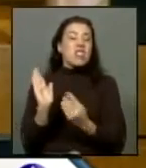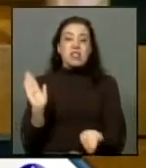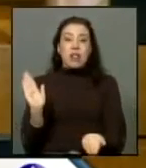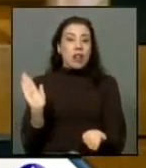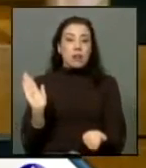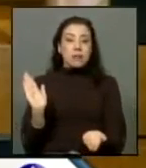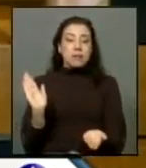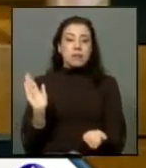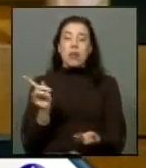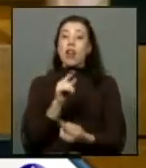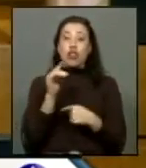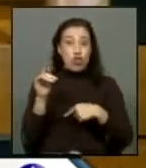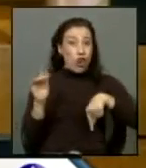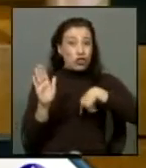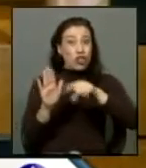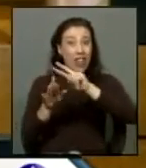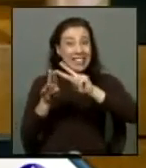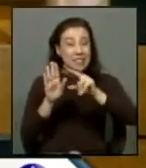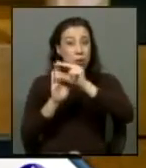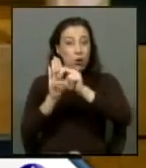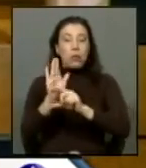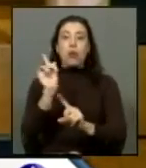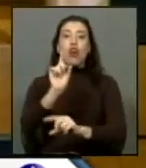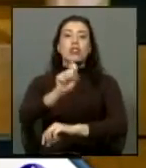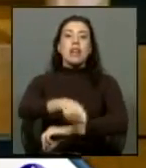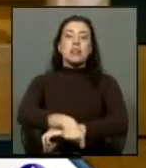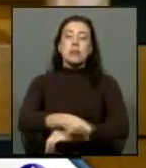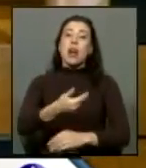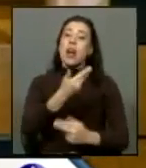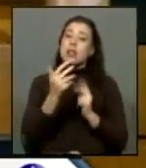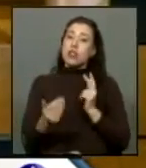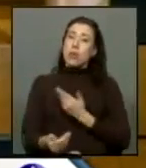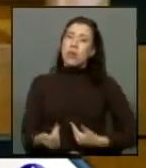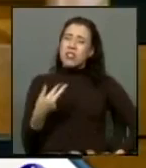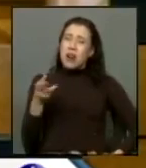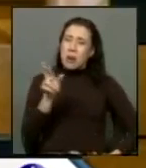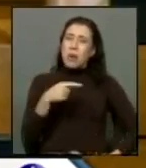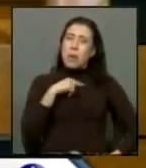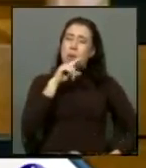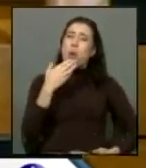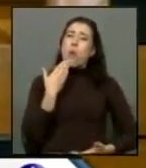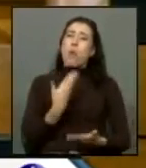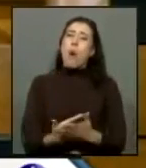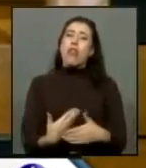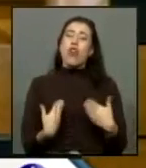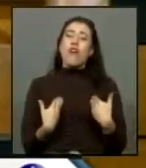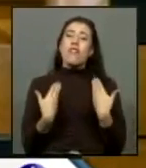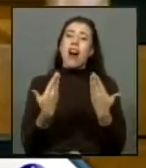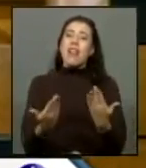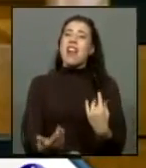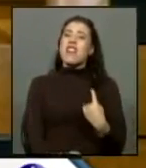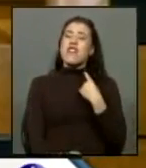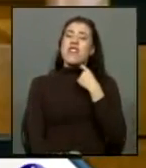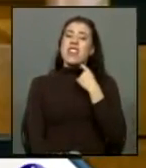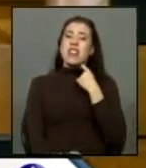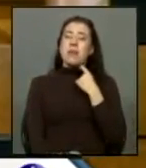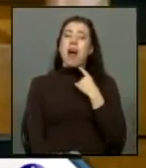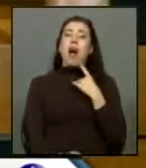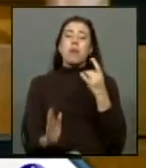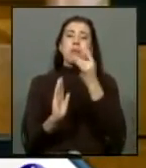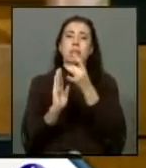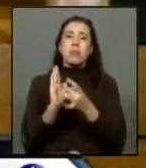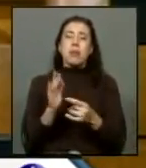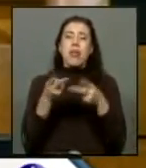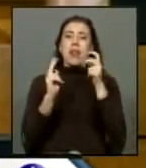acogida señor presidente reitero la pregunta ¿cuándo daremos a las víctimas de violaciones de los derechos